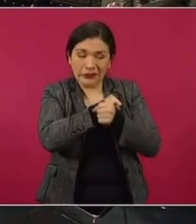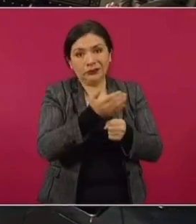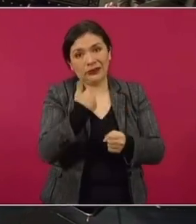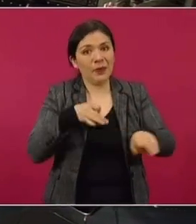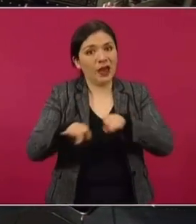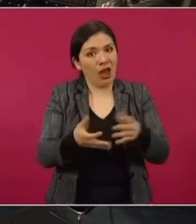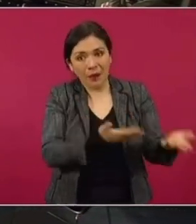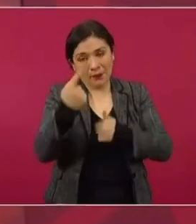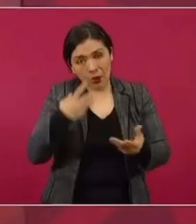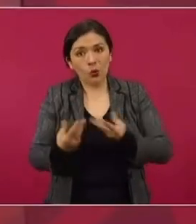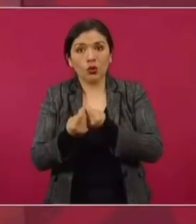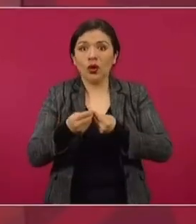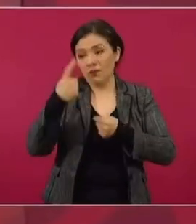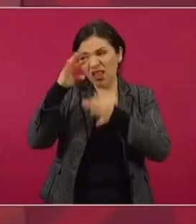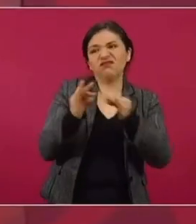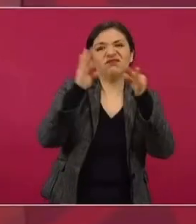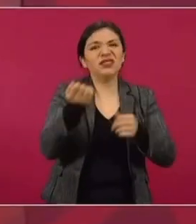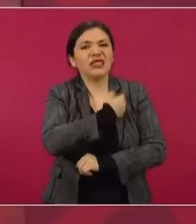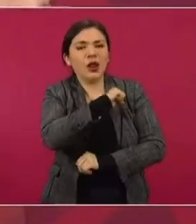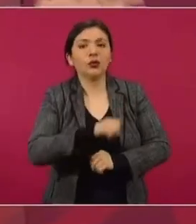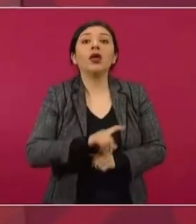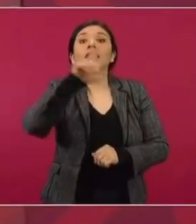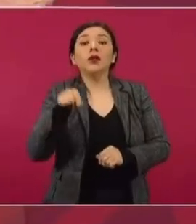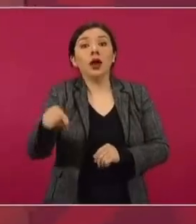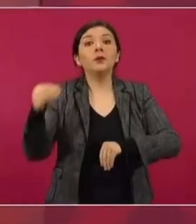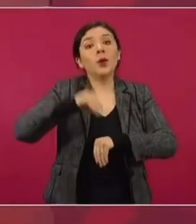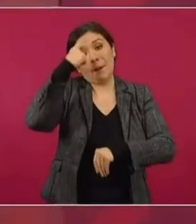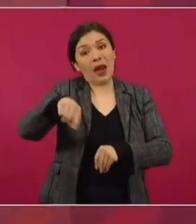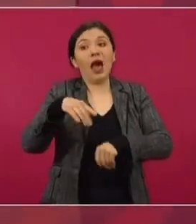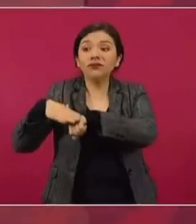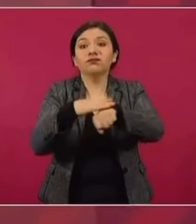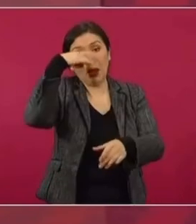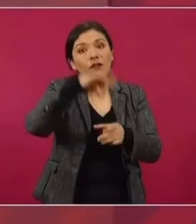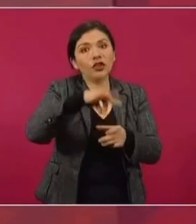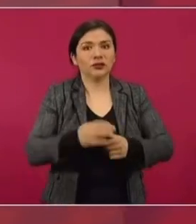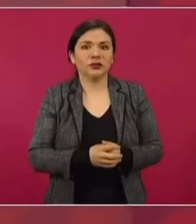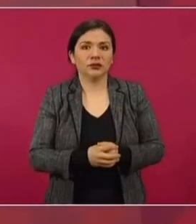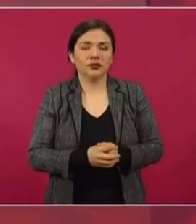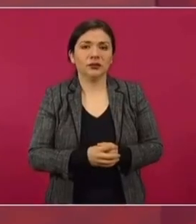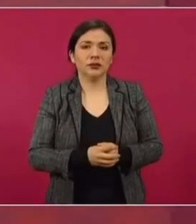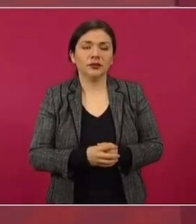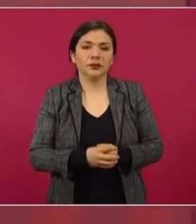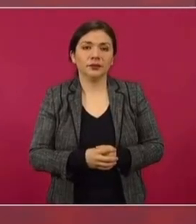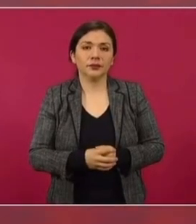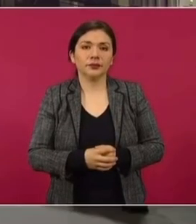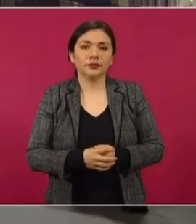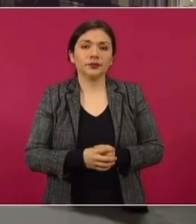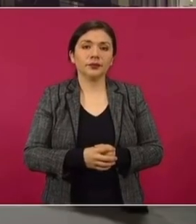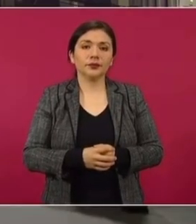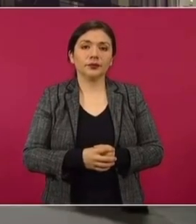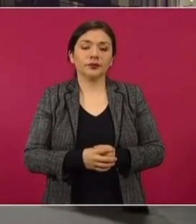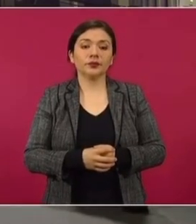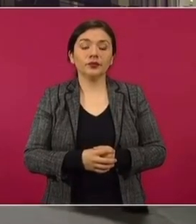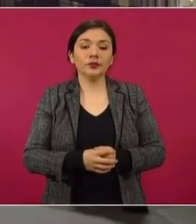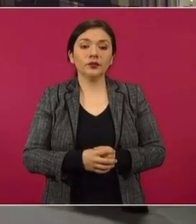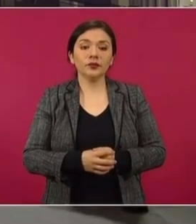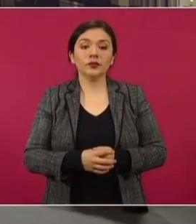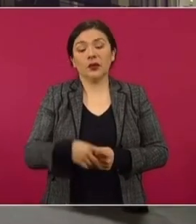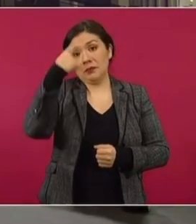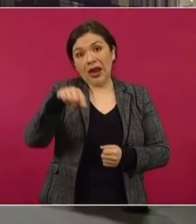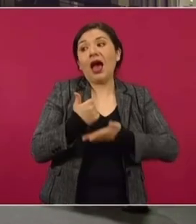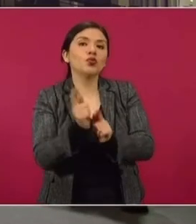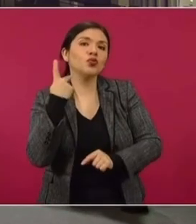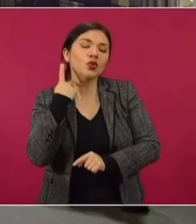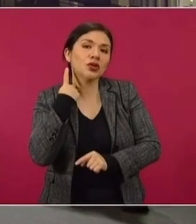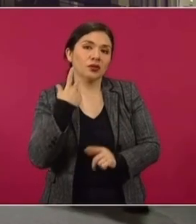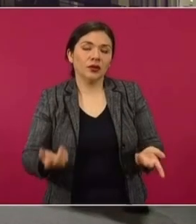como promotores de salud. Y terminaban siendo promotores electorales para ayudar a los